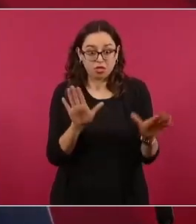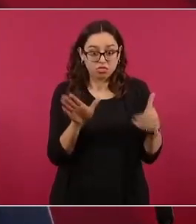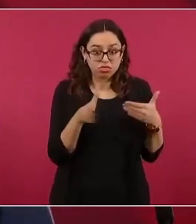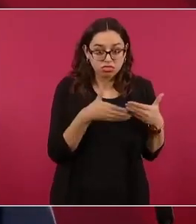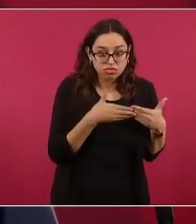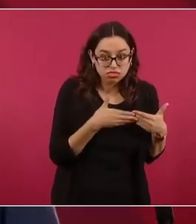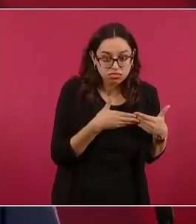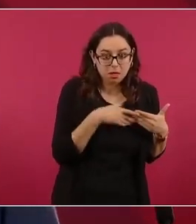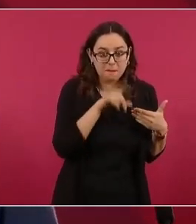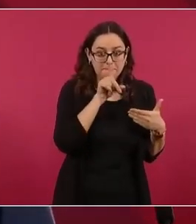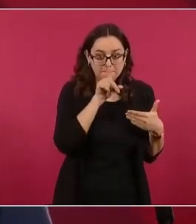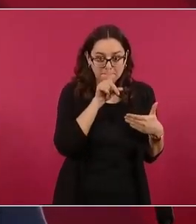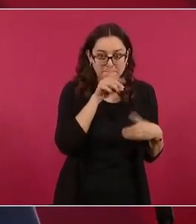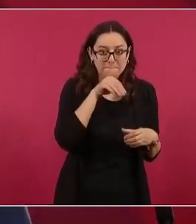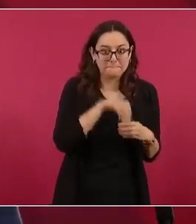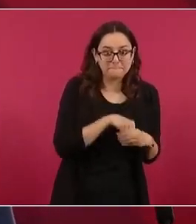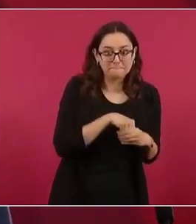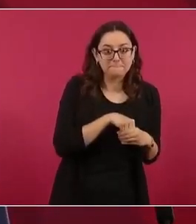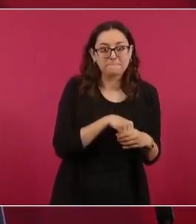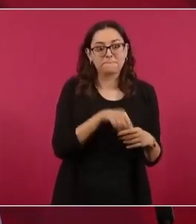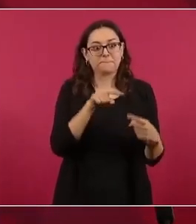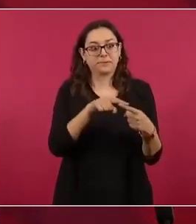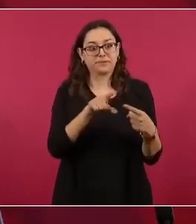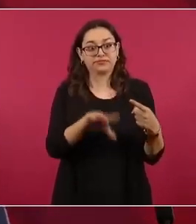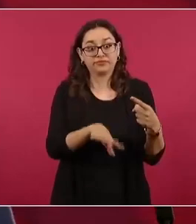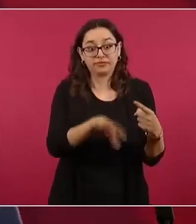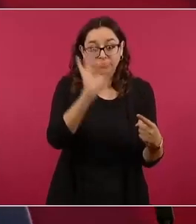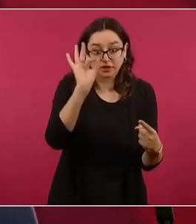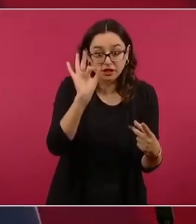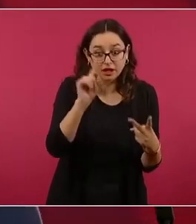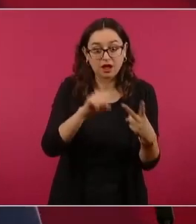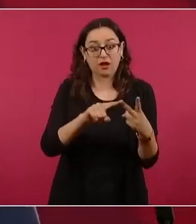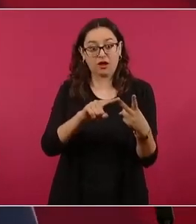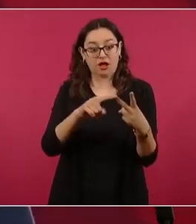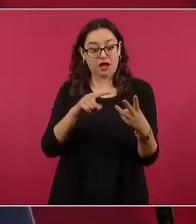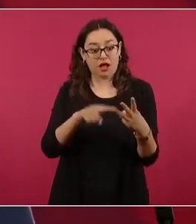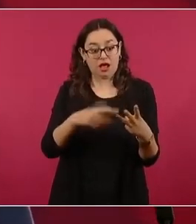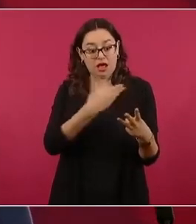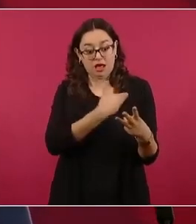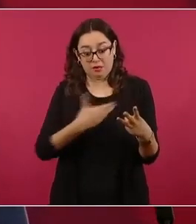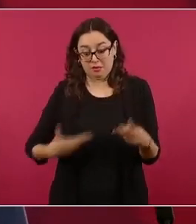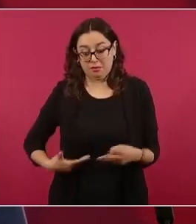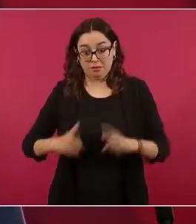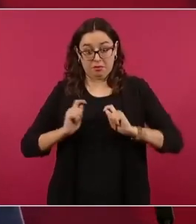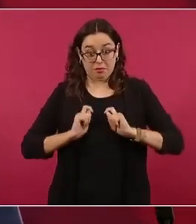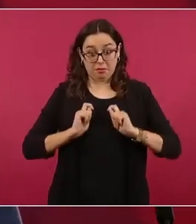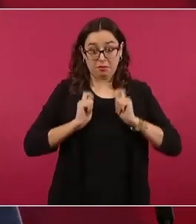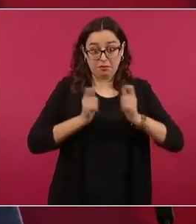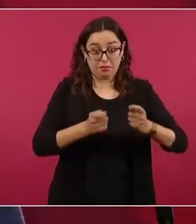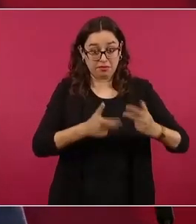dedazo el presidente no nombra a su sucesor